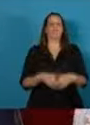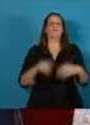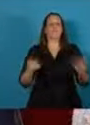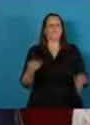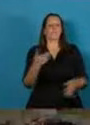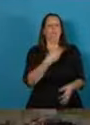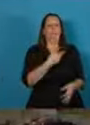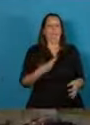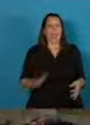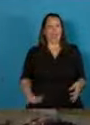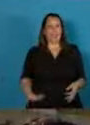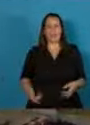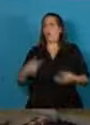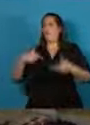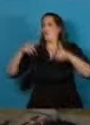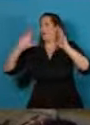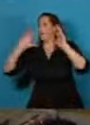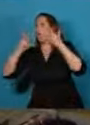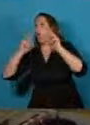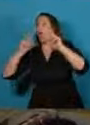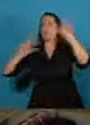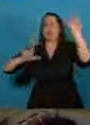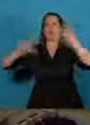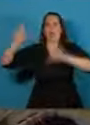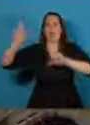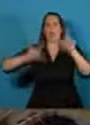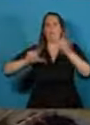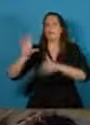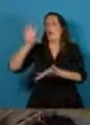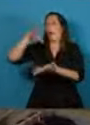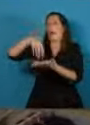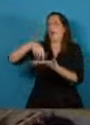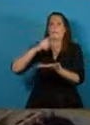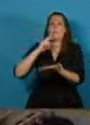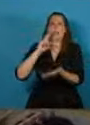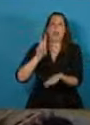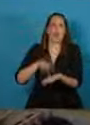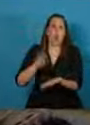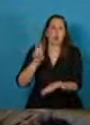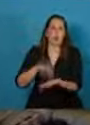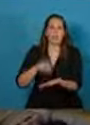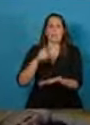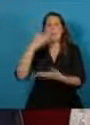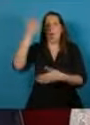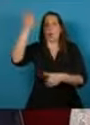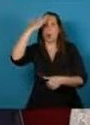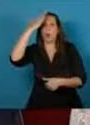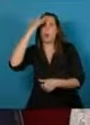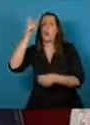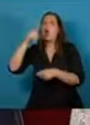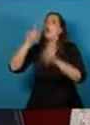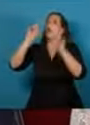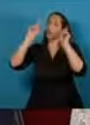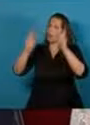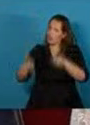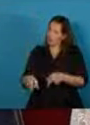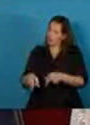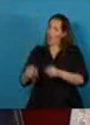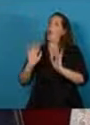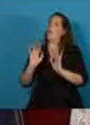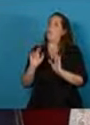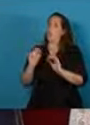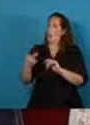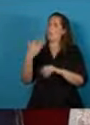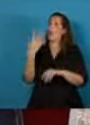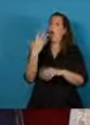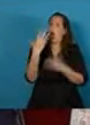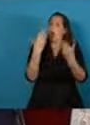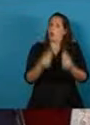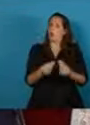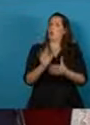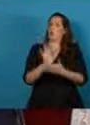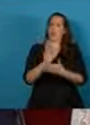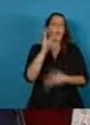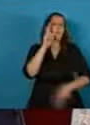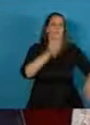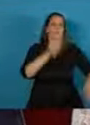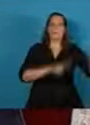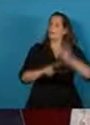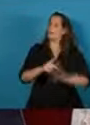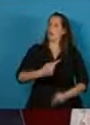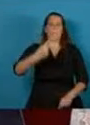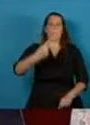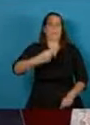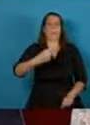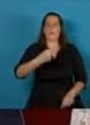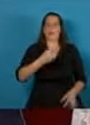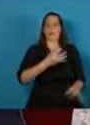radio televisión agencia de noticias espacios culturales también va a contribuir a este propósito prioritario